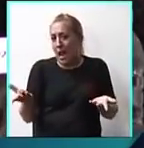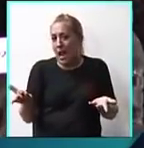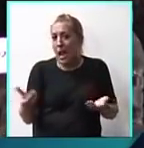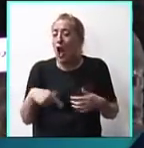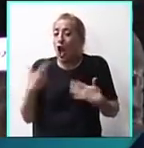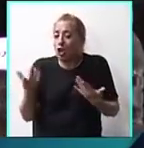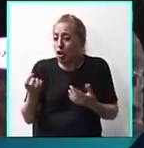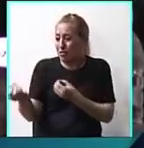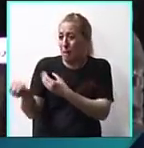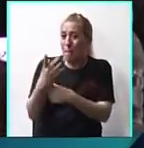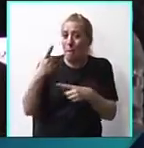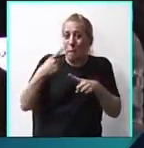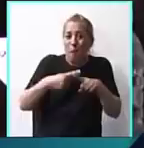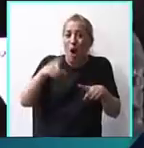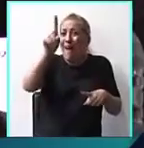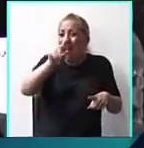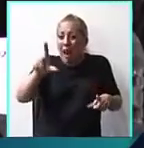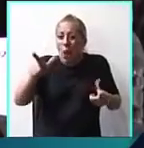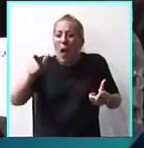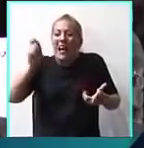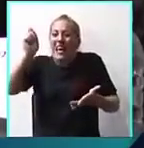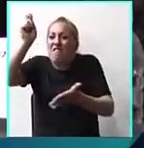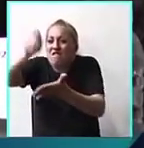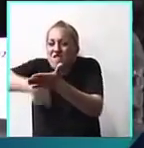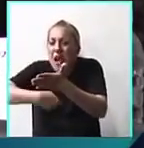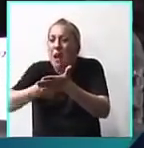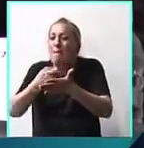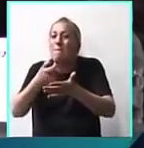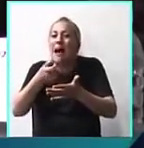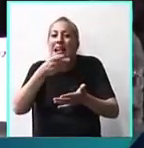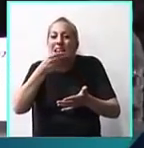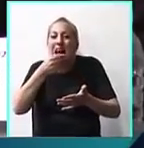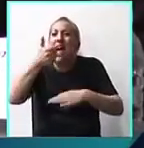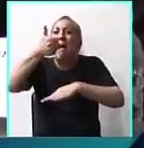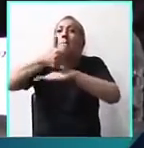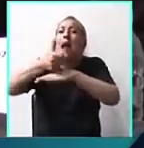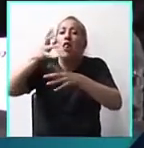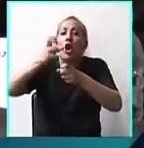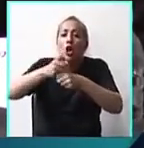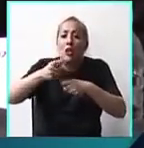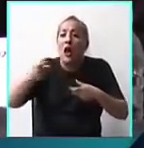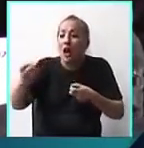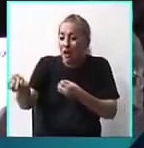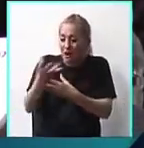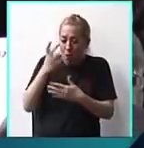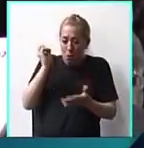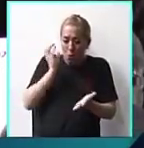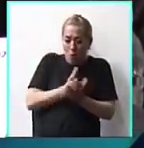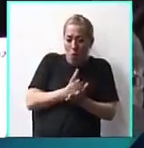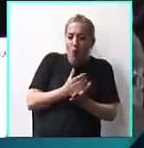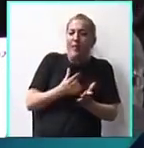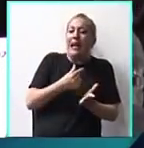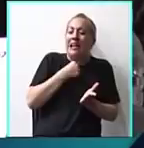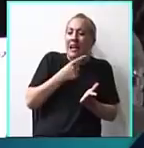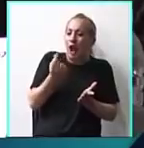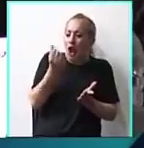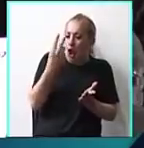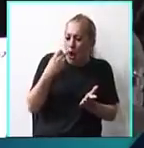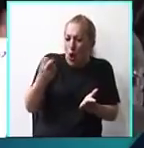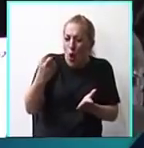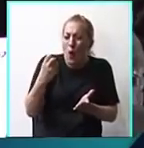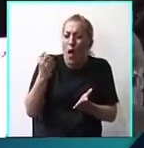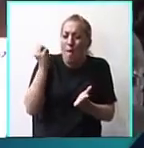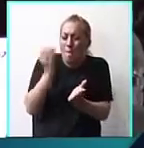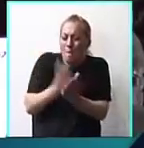de una pintada sin firma ni aclaración alguna, en una parada de colectivo, un acta contravencional donde nos quieren cobrar a nosotros una